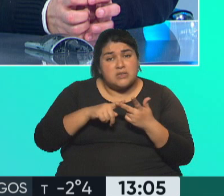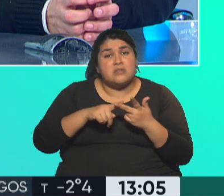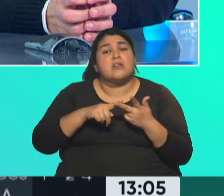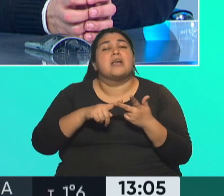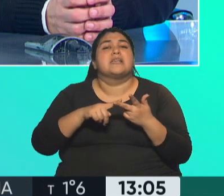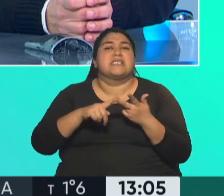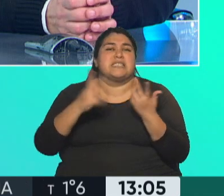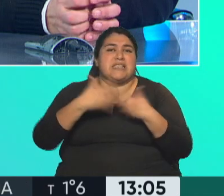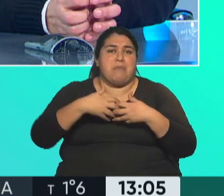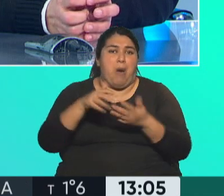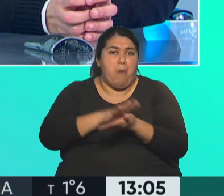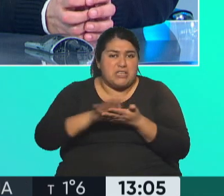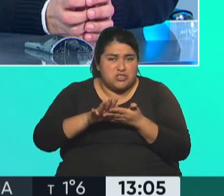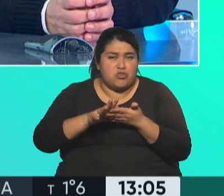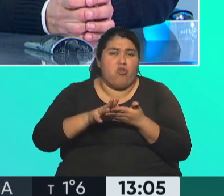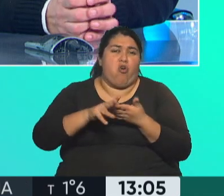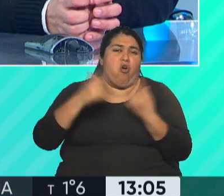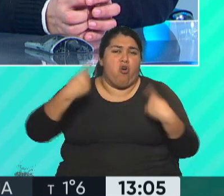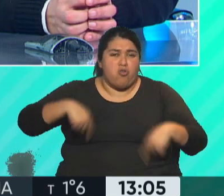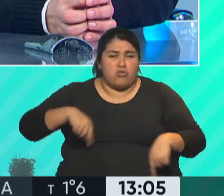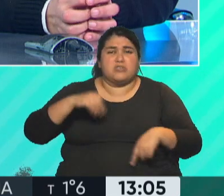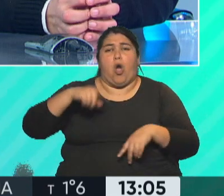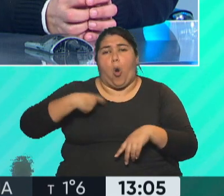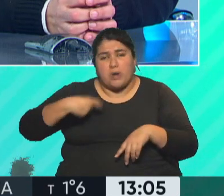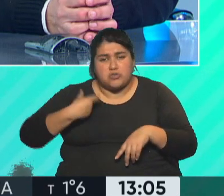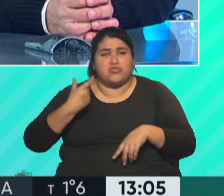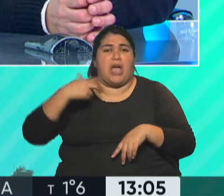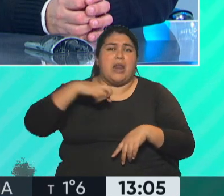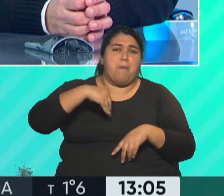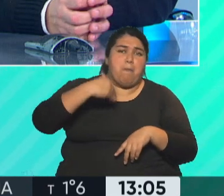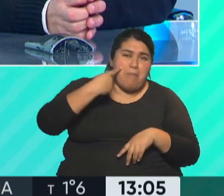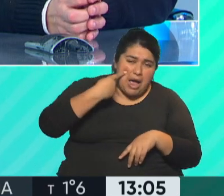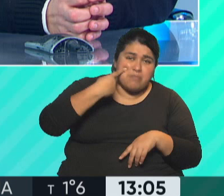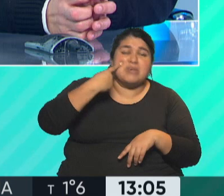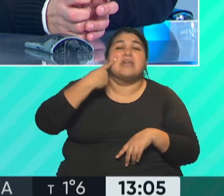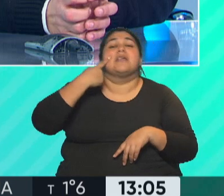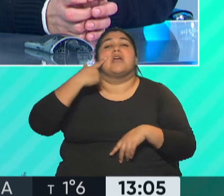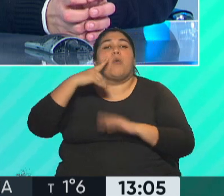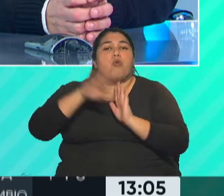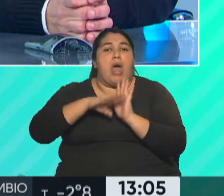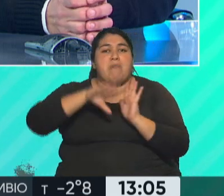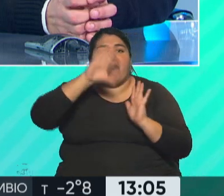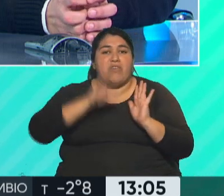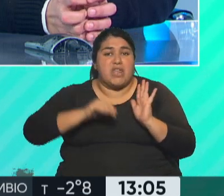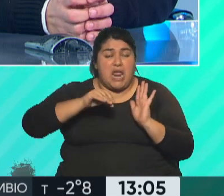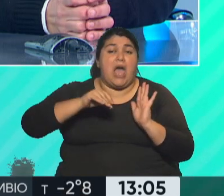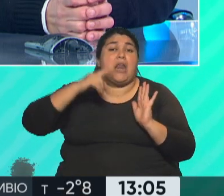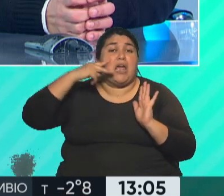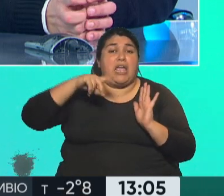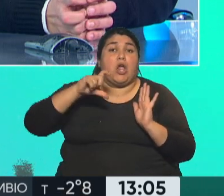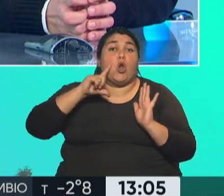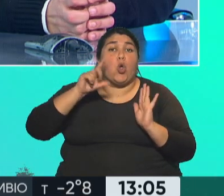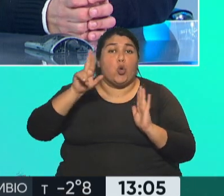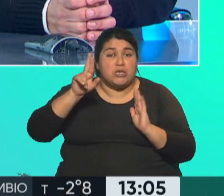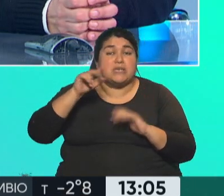básico para discapacidad que cubren obras sociales, el PAMI y el Programa Federal Incluir Salud, también gratuito. Entonces, hay un montón de